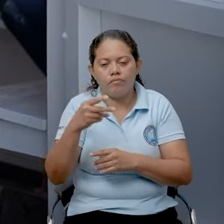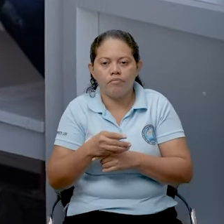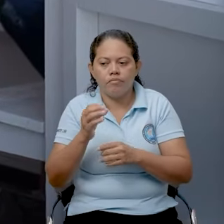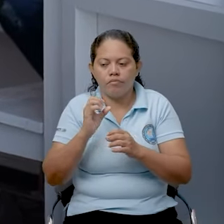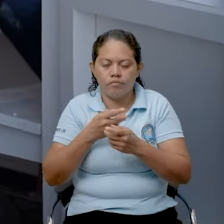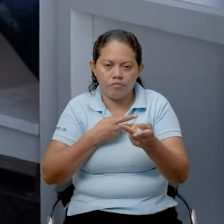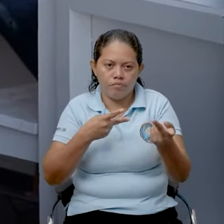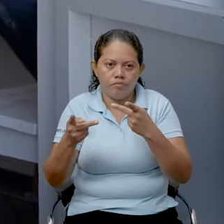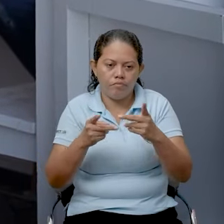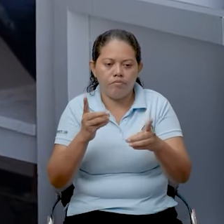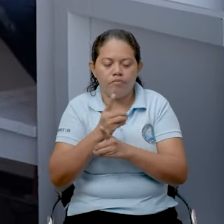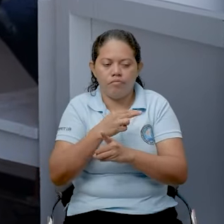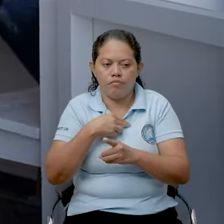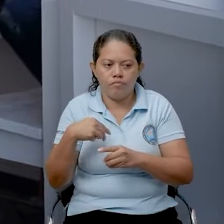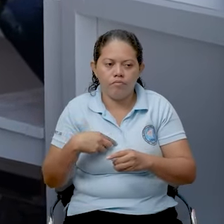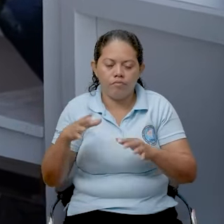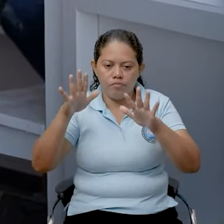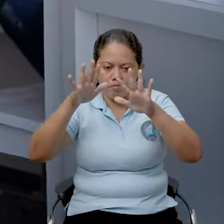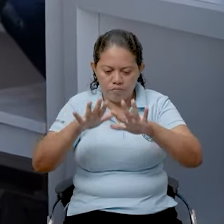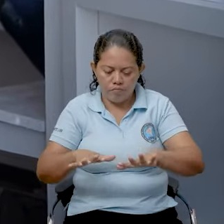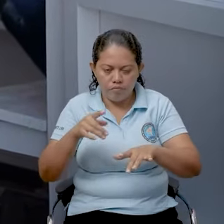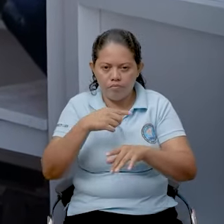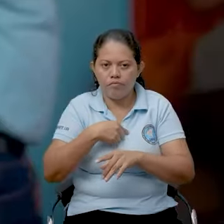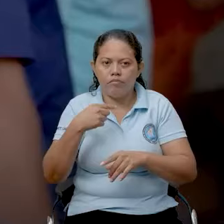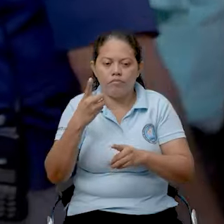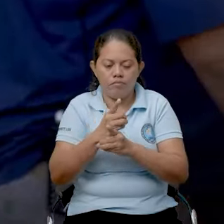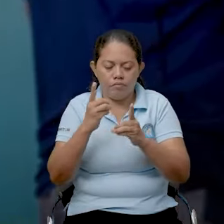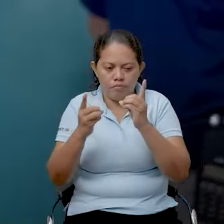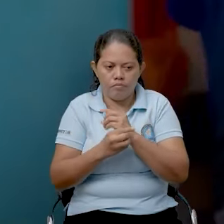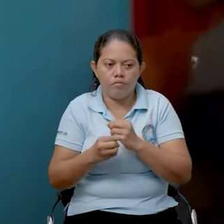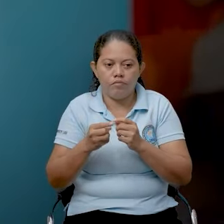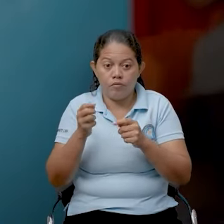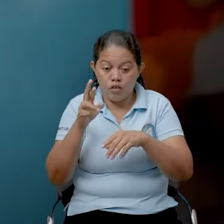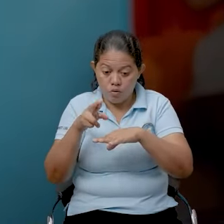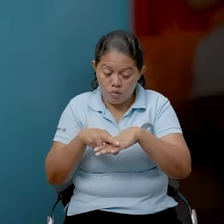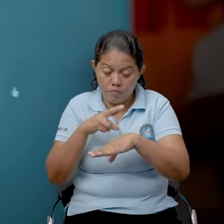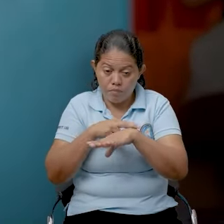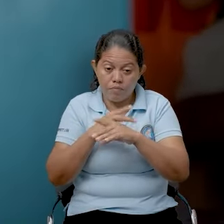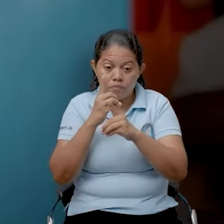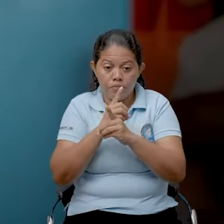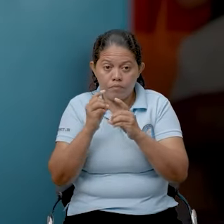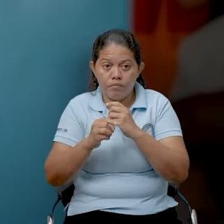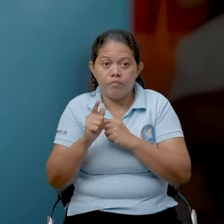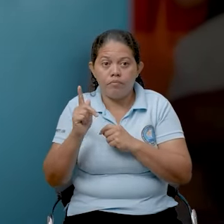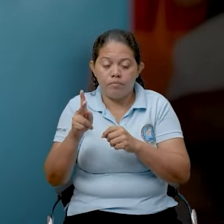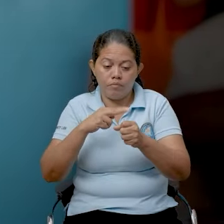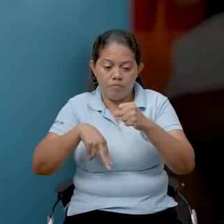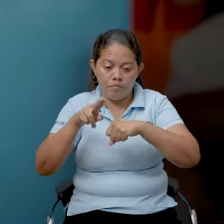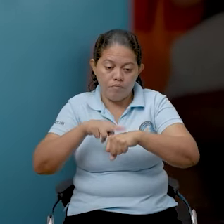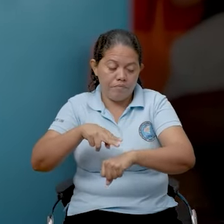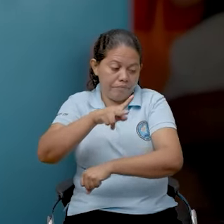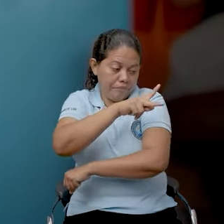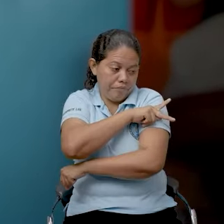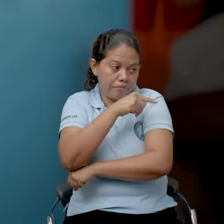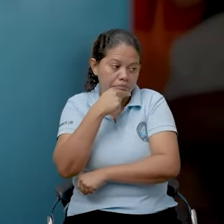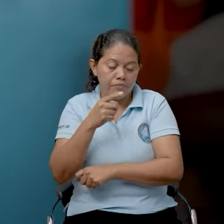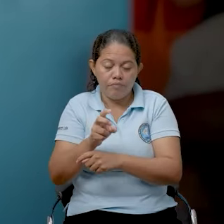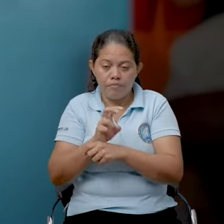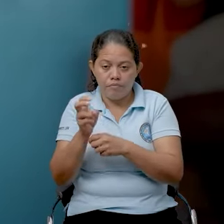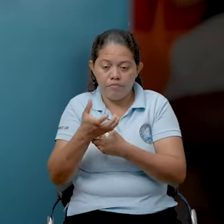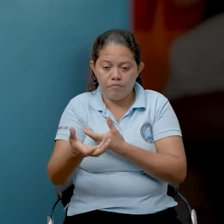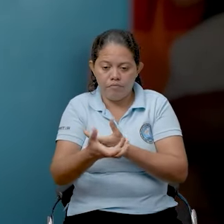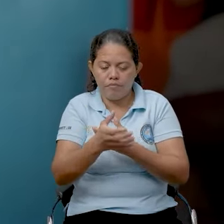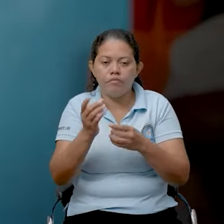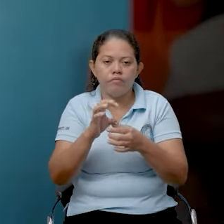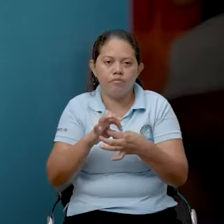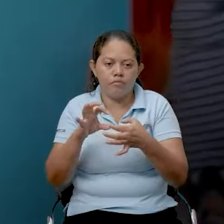comercialización, que es donde nosotros nos encontramos, debe de ser con las normas que están establecidas por la Policía Nacional y nuestros bomberos